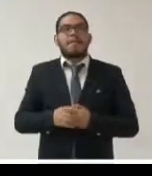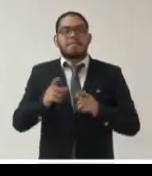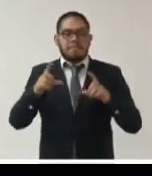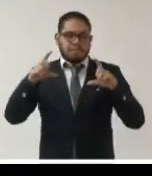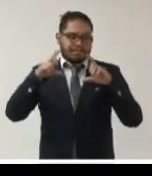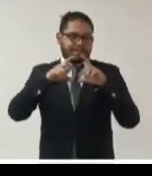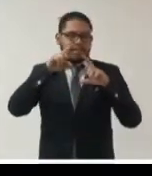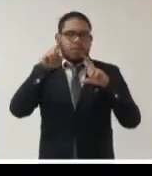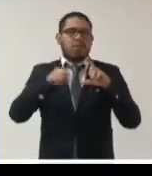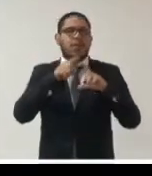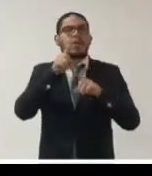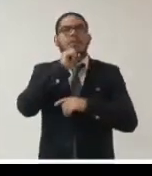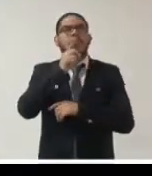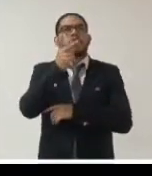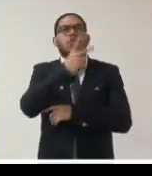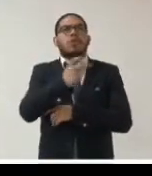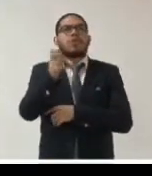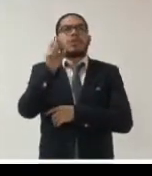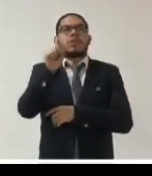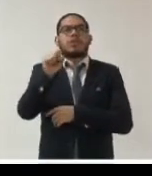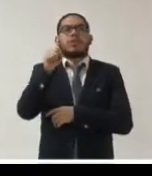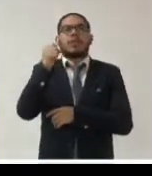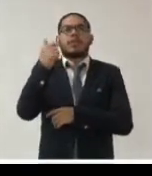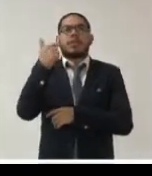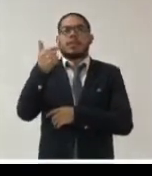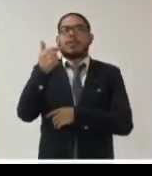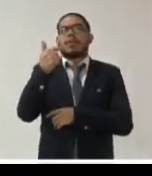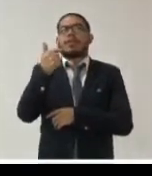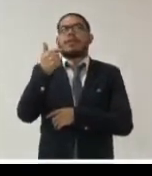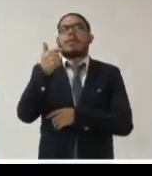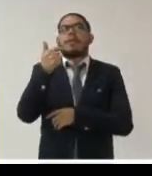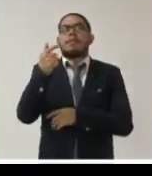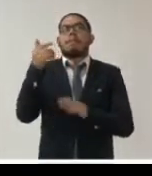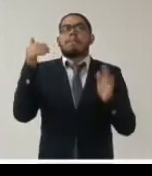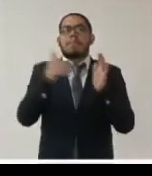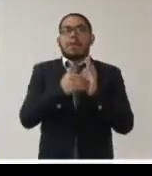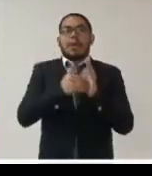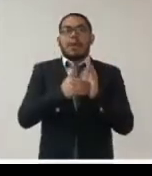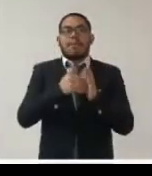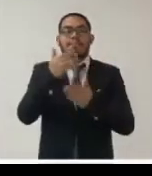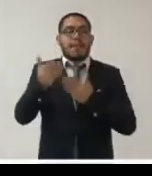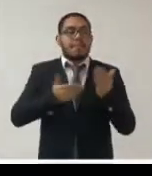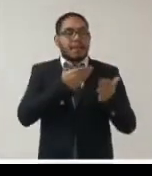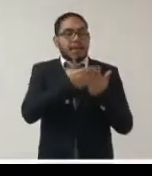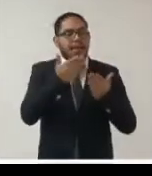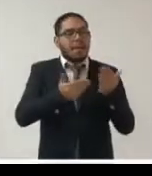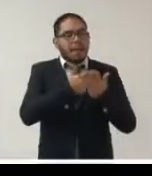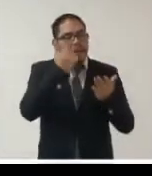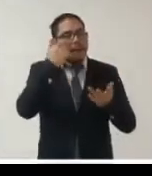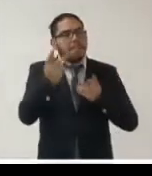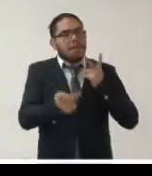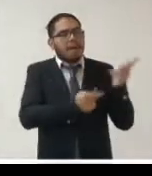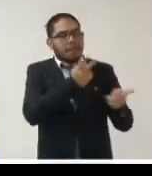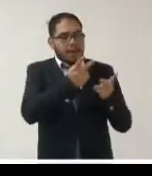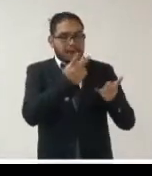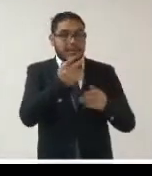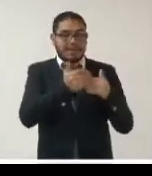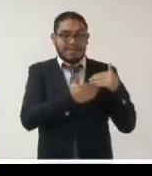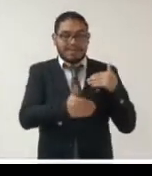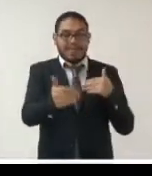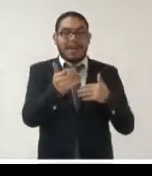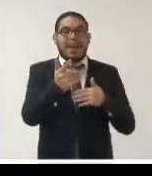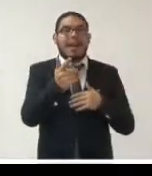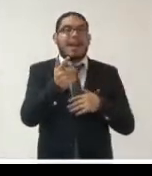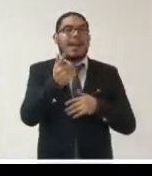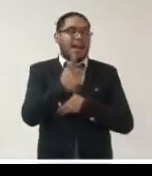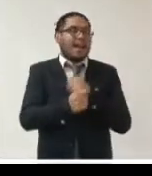formalizan 267 mil solicitudes de transparencia y acceso a la información pública al año ¿no? y